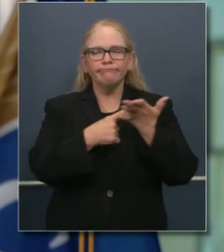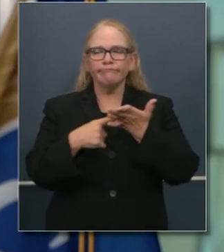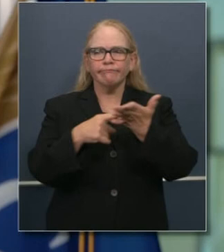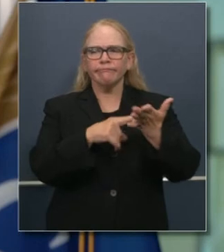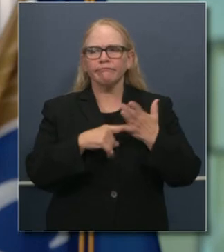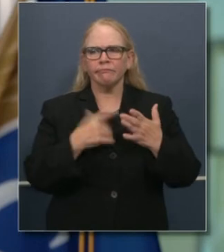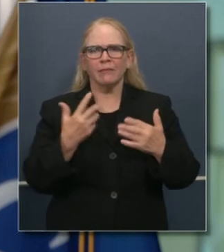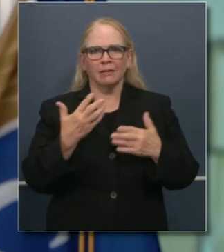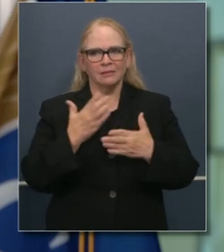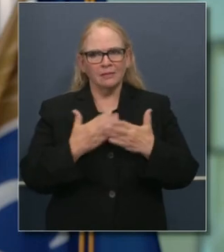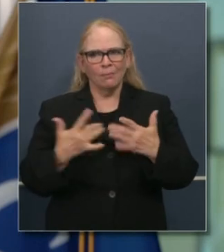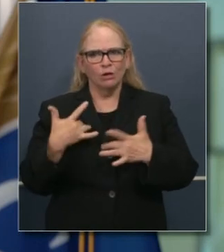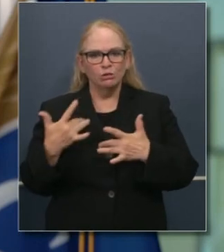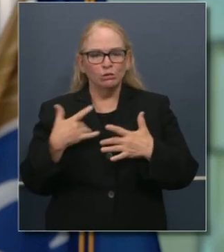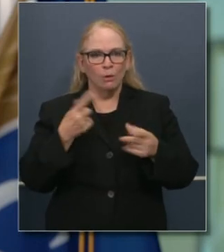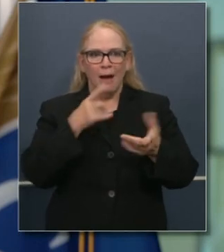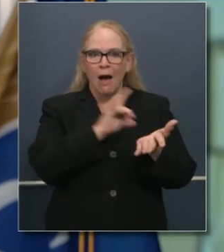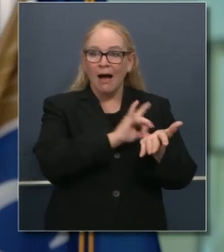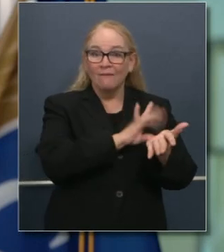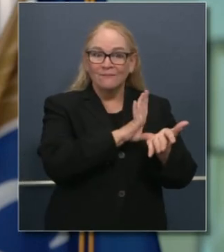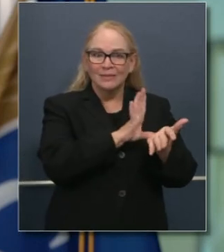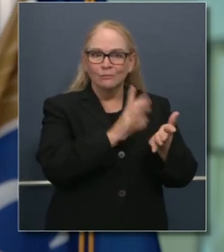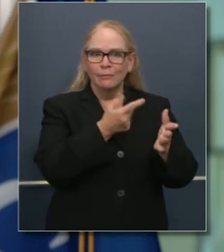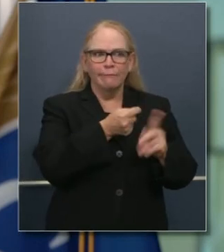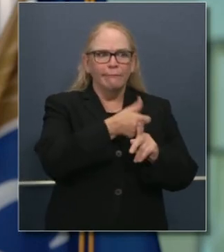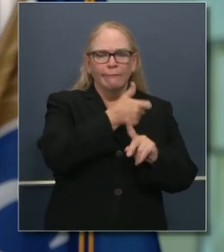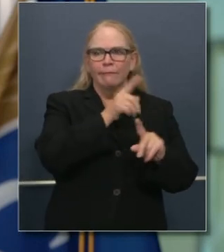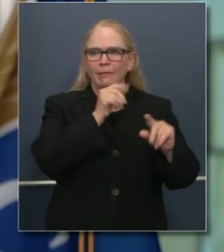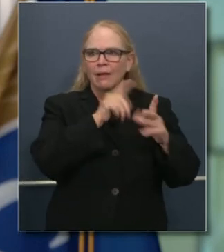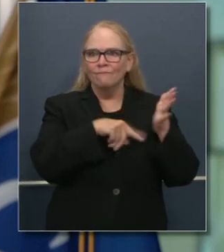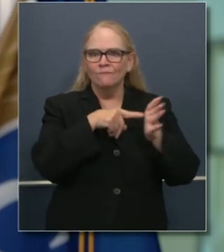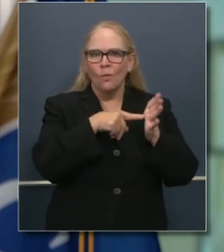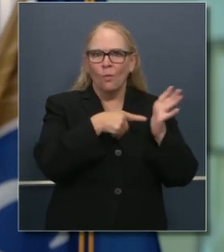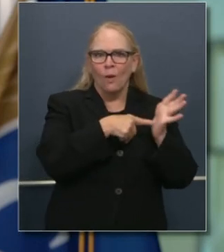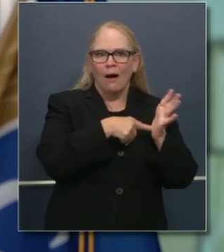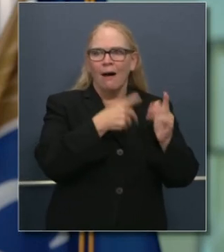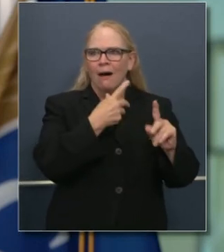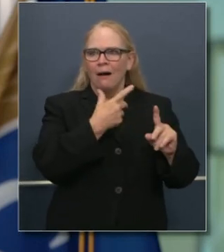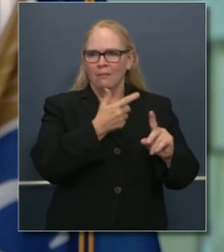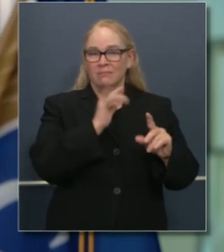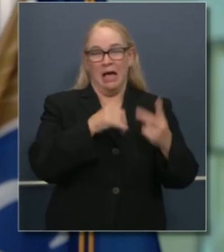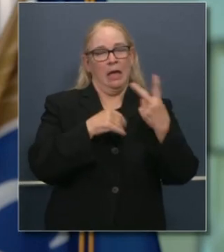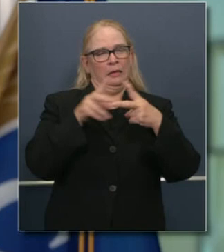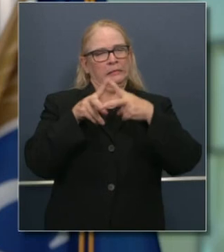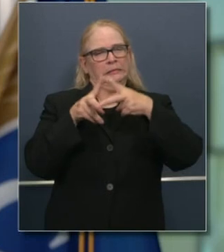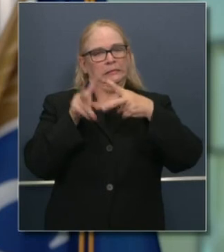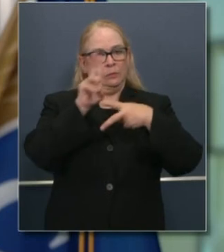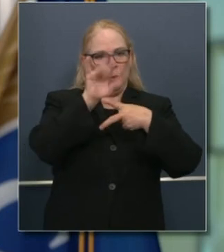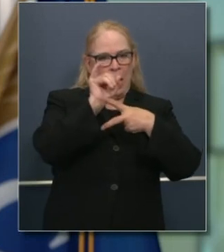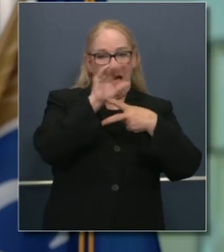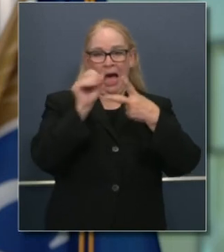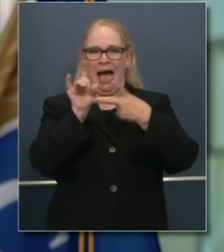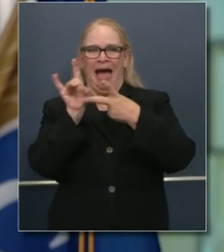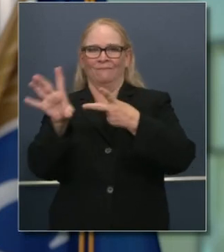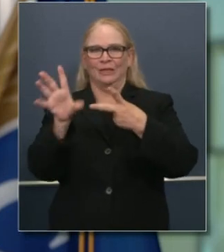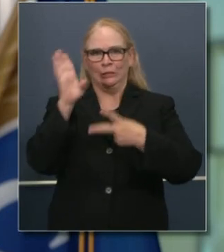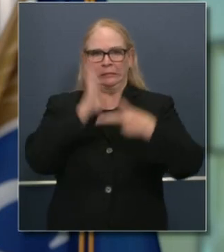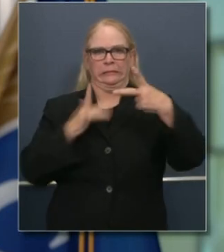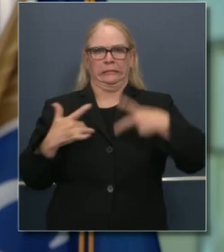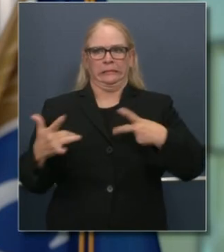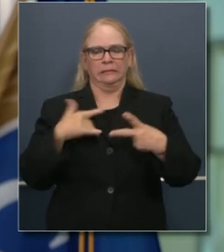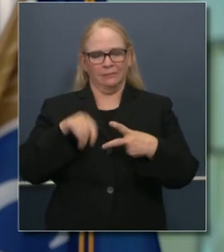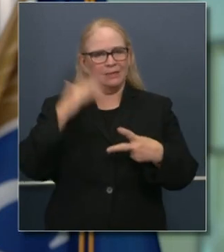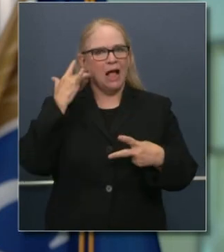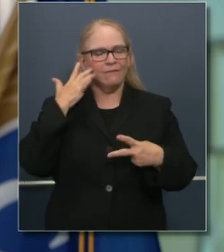al tema de desalojos en el sur de California. Dos cuestiones de mucha consecuencia, muy